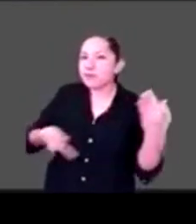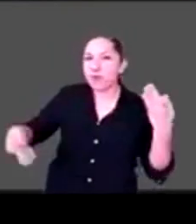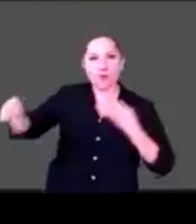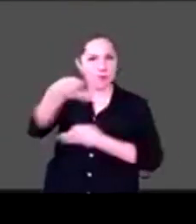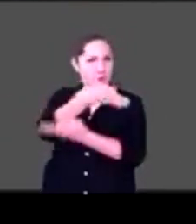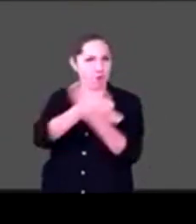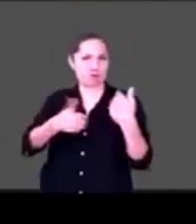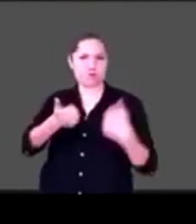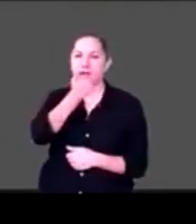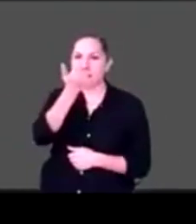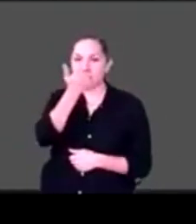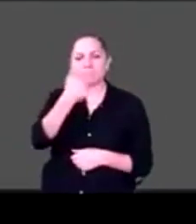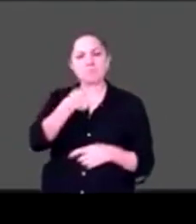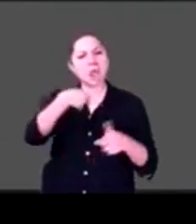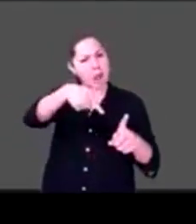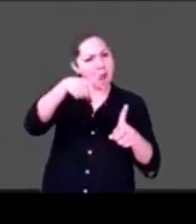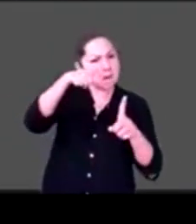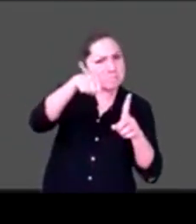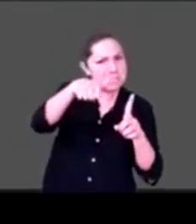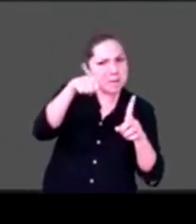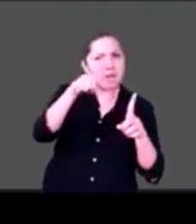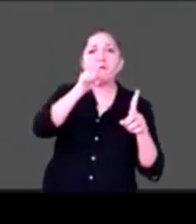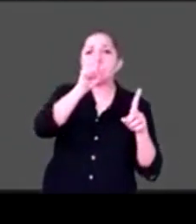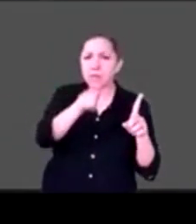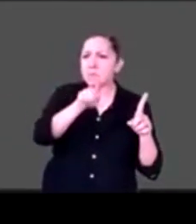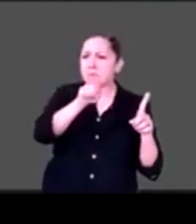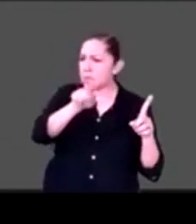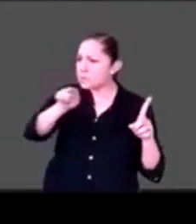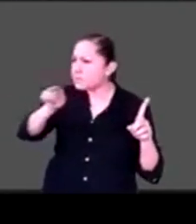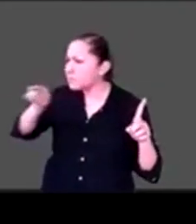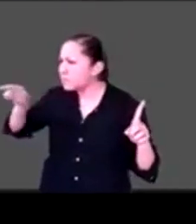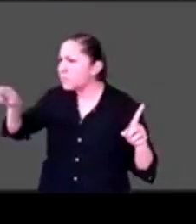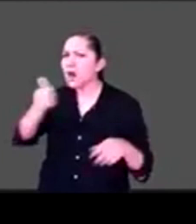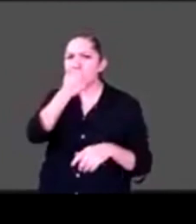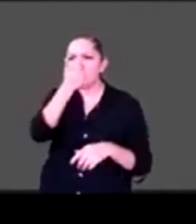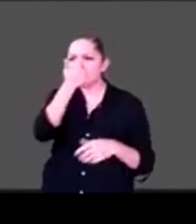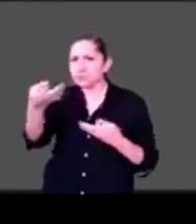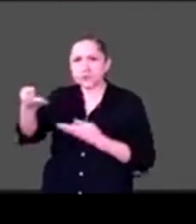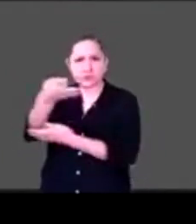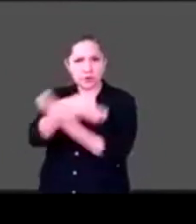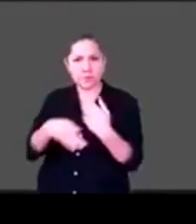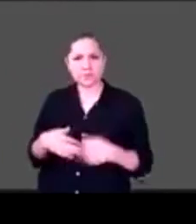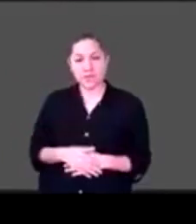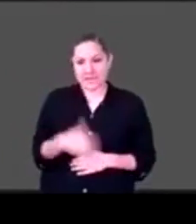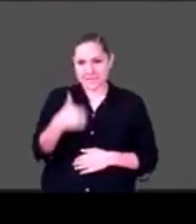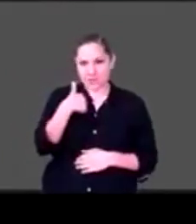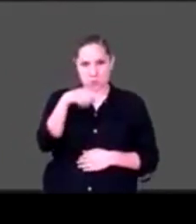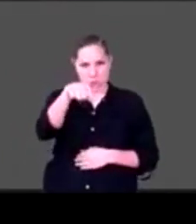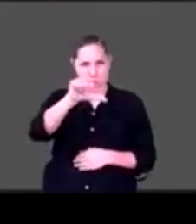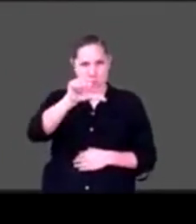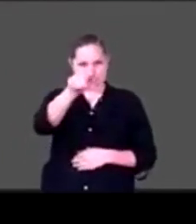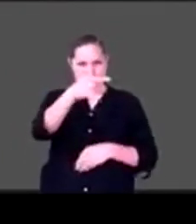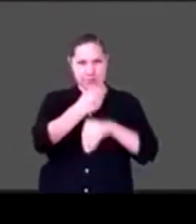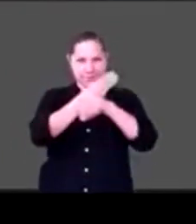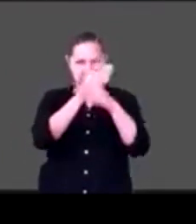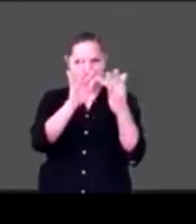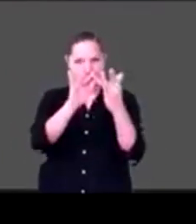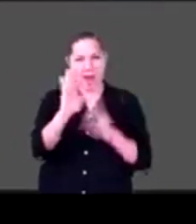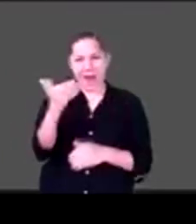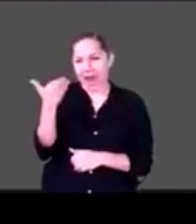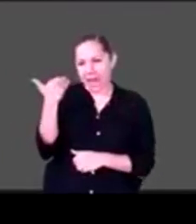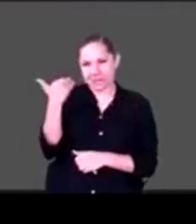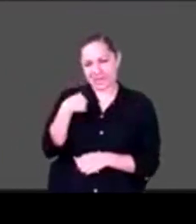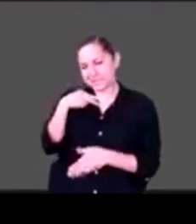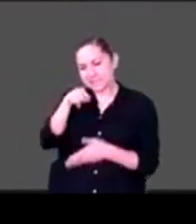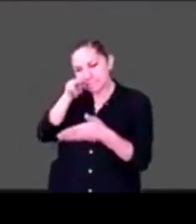contar con alumnos como Alonso. Ahorita que antes de conectarme con ustedes estaba viendo la invitación del día del show